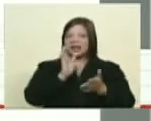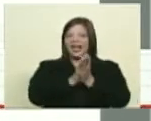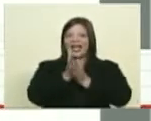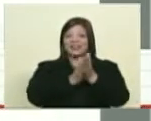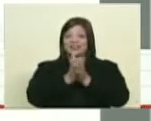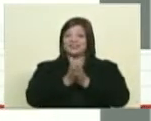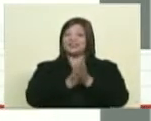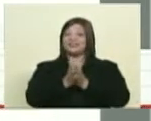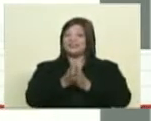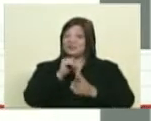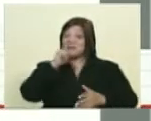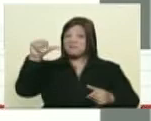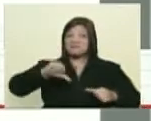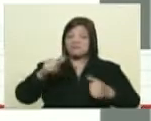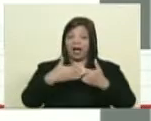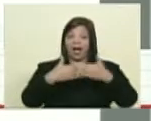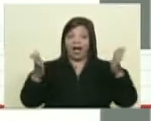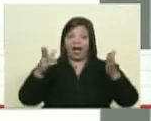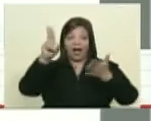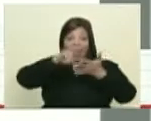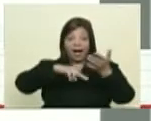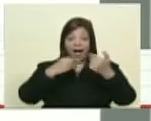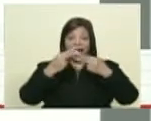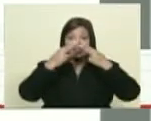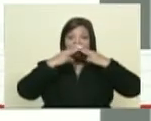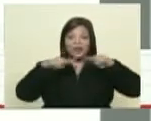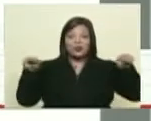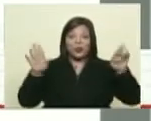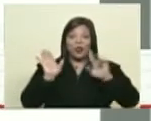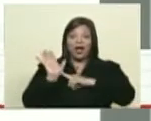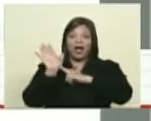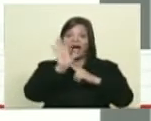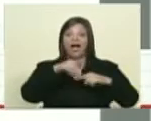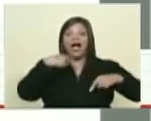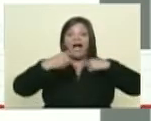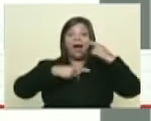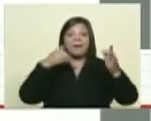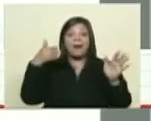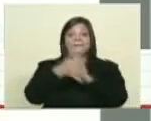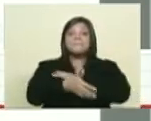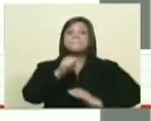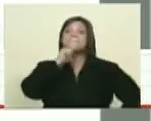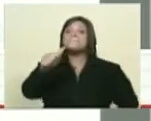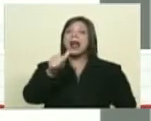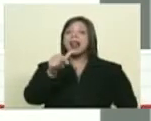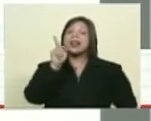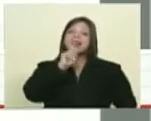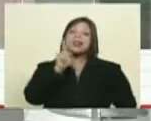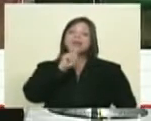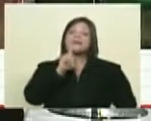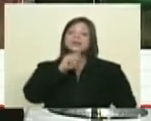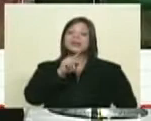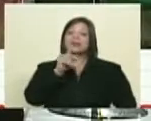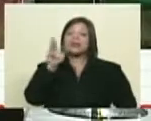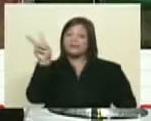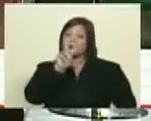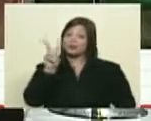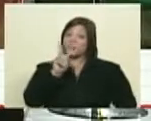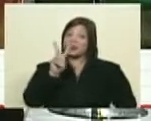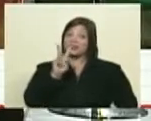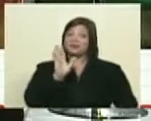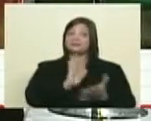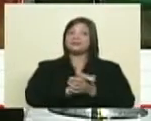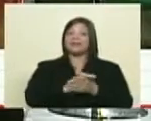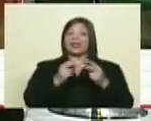palangristas al desnudo que cobran por hablar mal de venezuela eso dice alis bazán muchas gracias